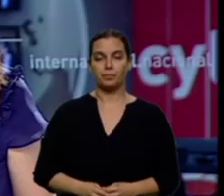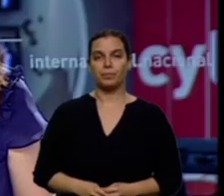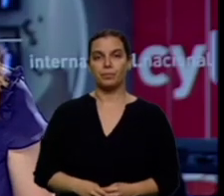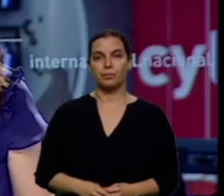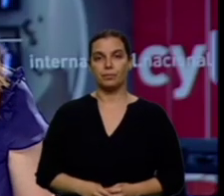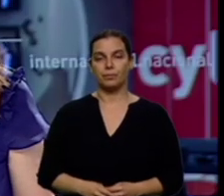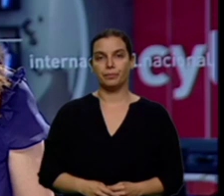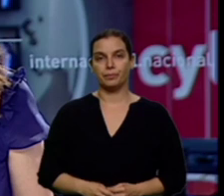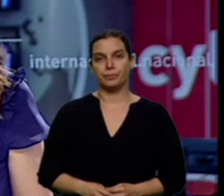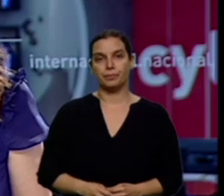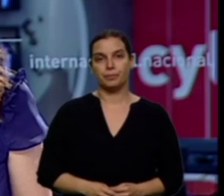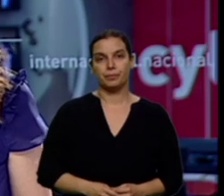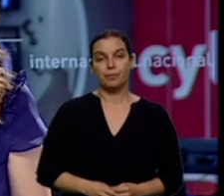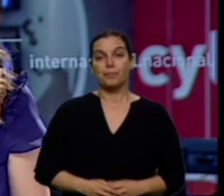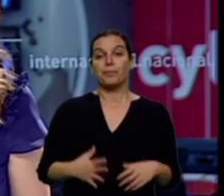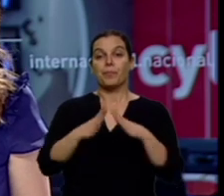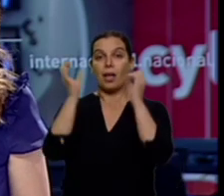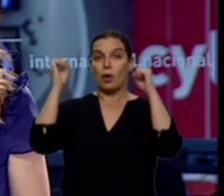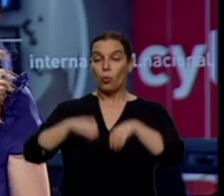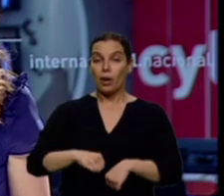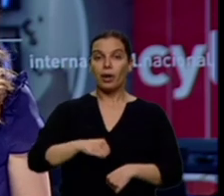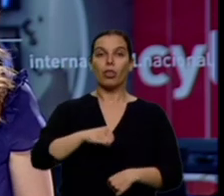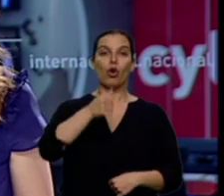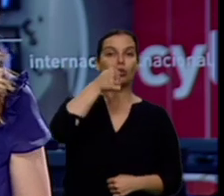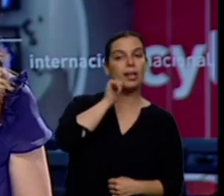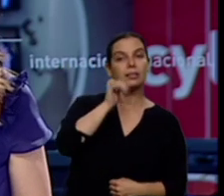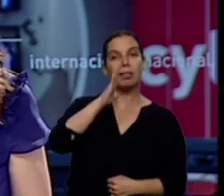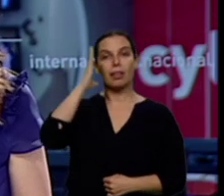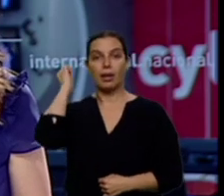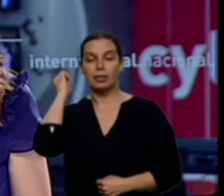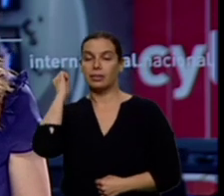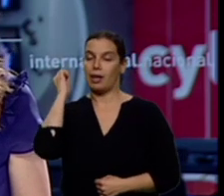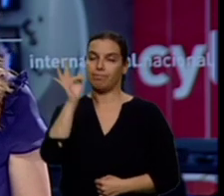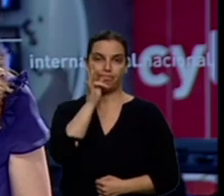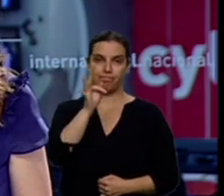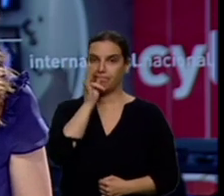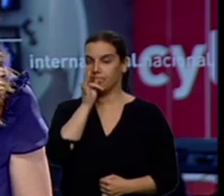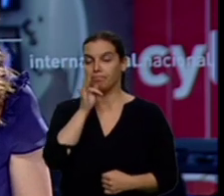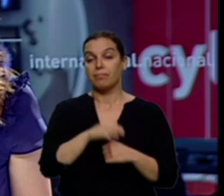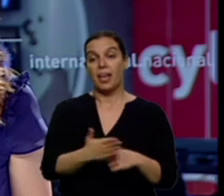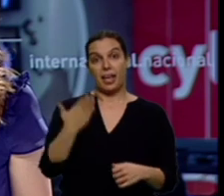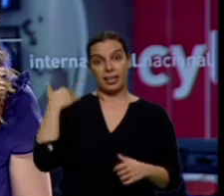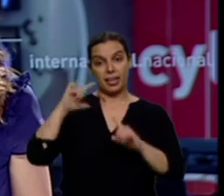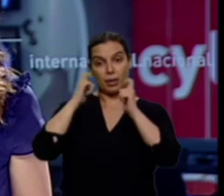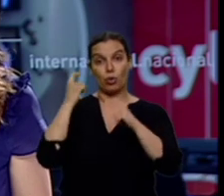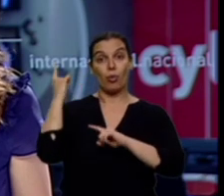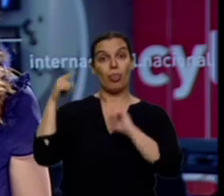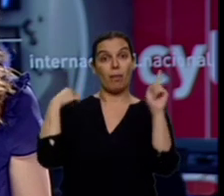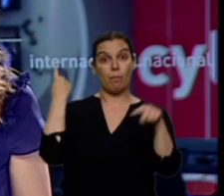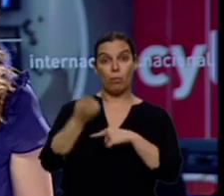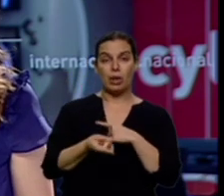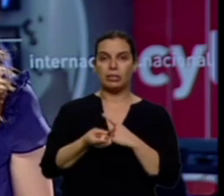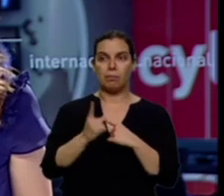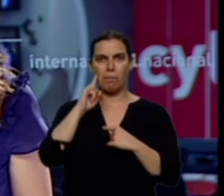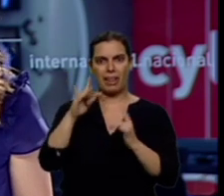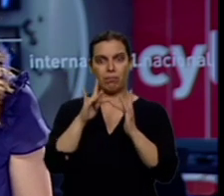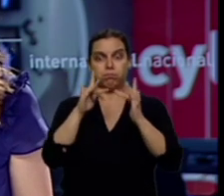Sigue sin haber acuerdo entre Sánchez e Iglesias para la investidura. De hecho, tras la reunión de ayer, las posiciones parecen aún más alejadas.